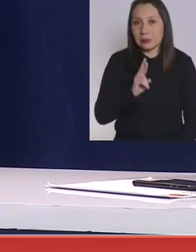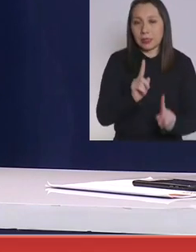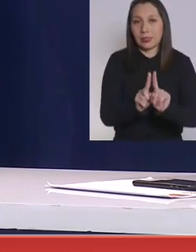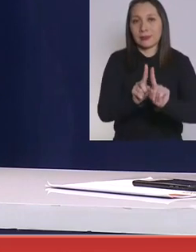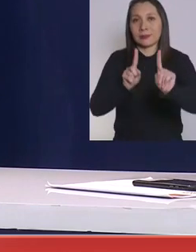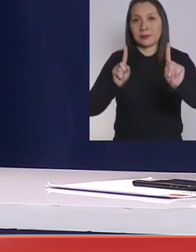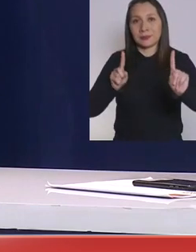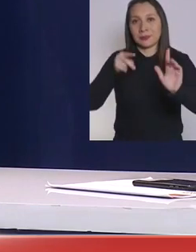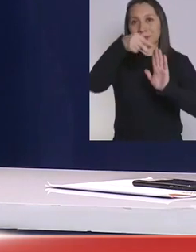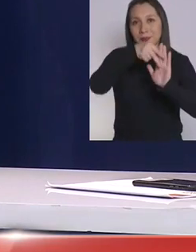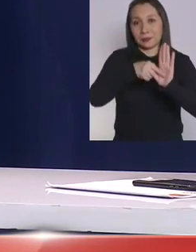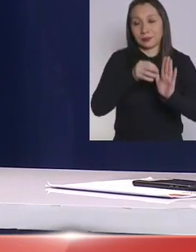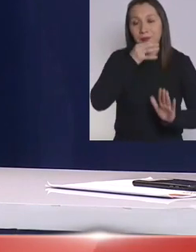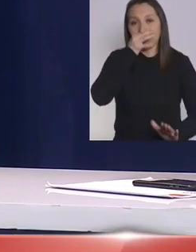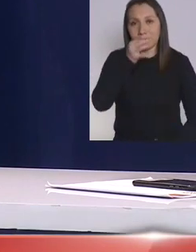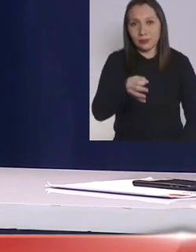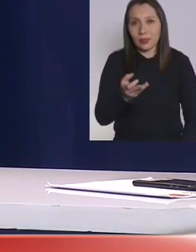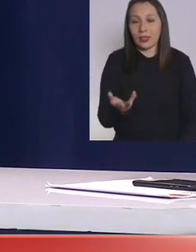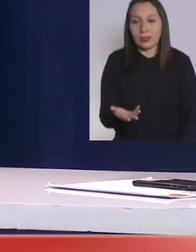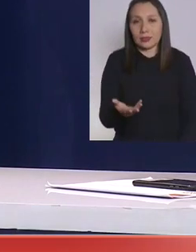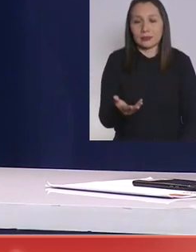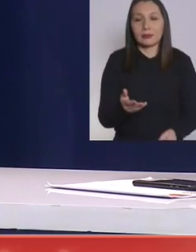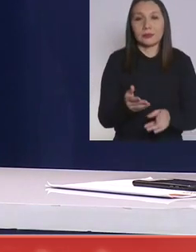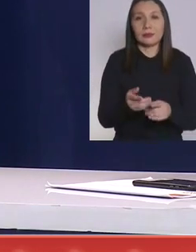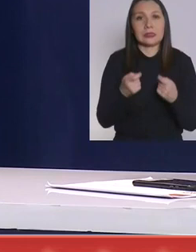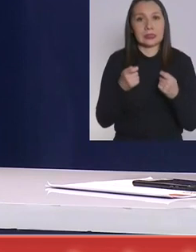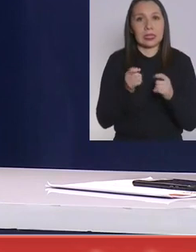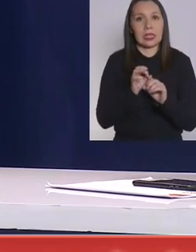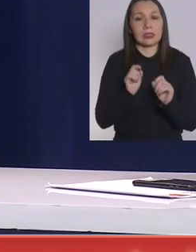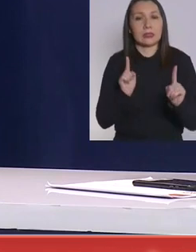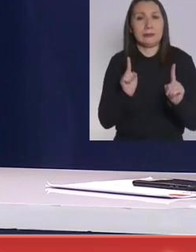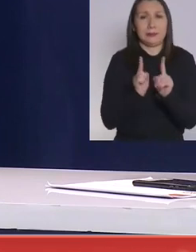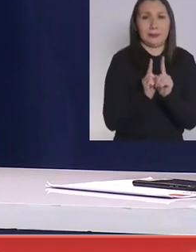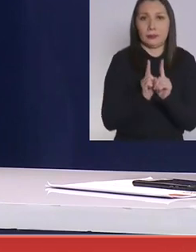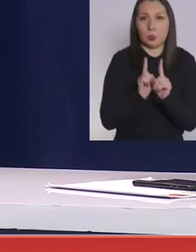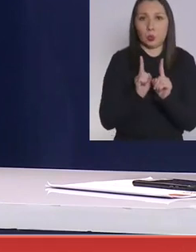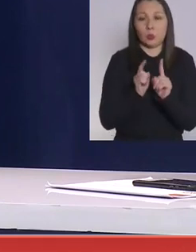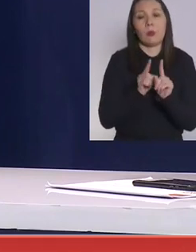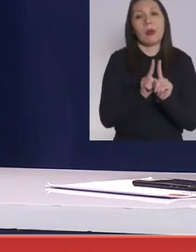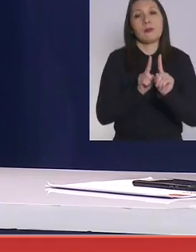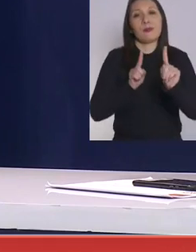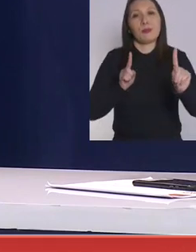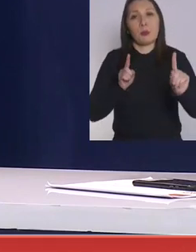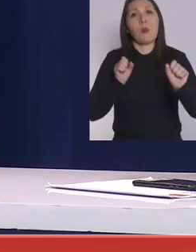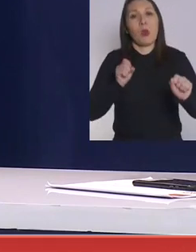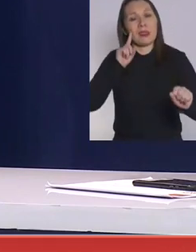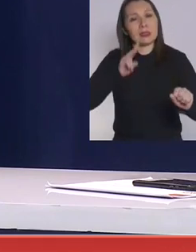normas sanitarias, como hemos dicho, de evitar el contacto directo y evitar